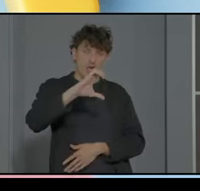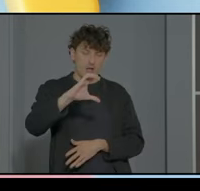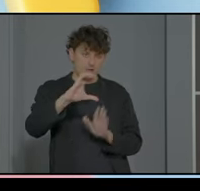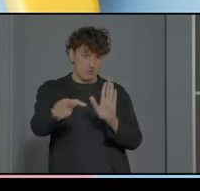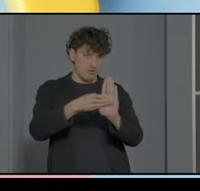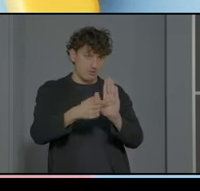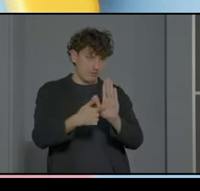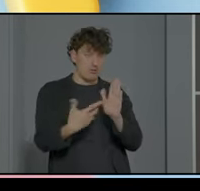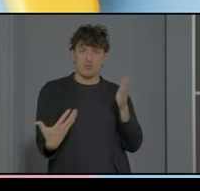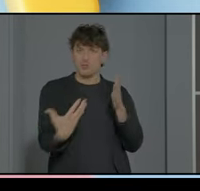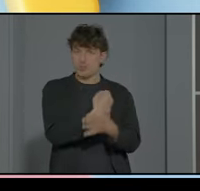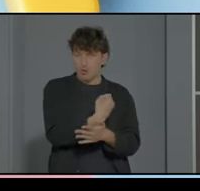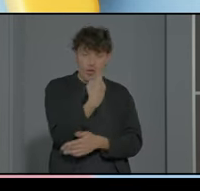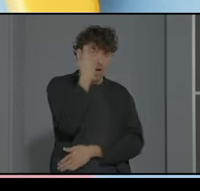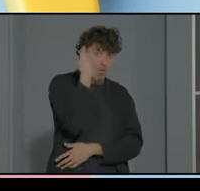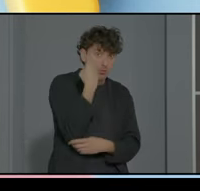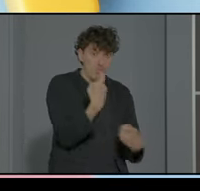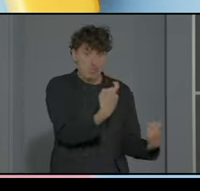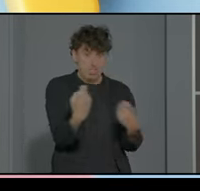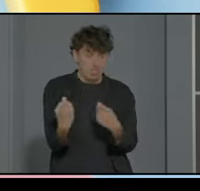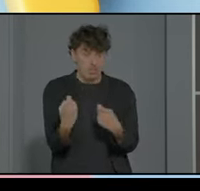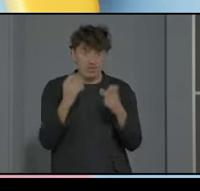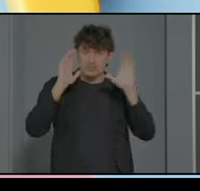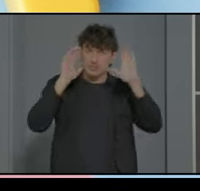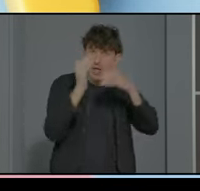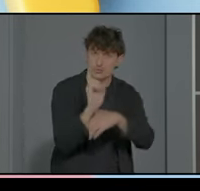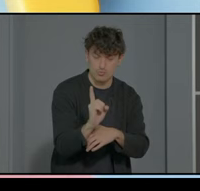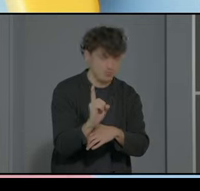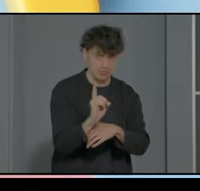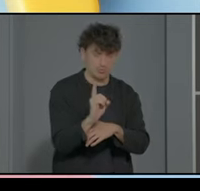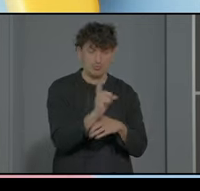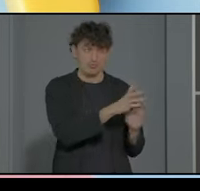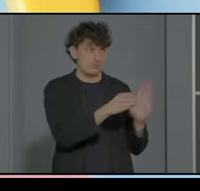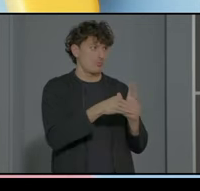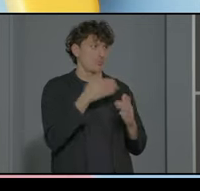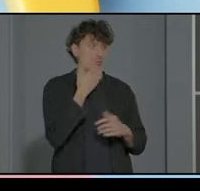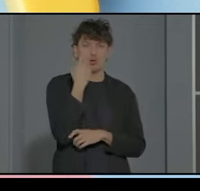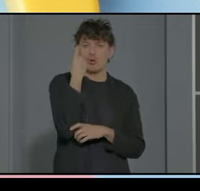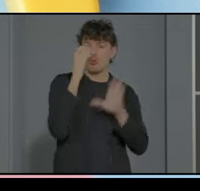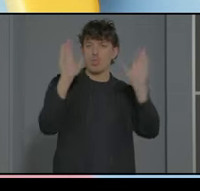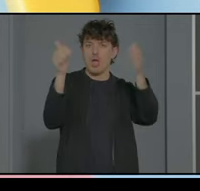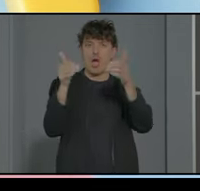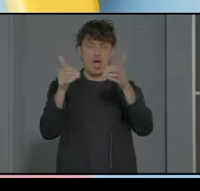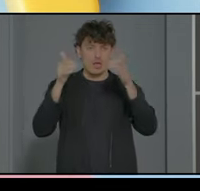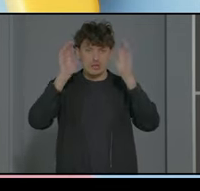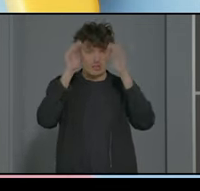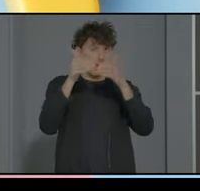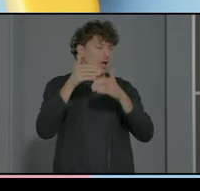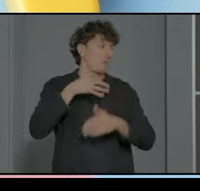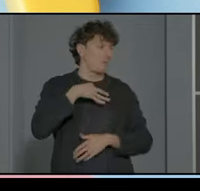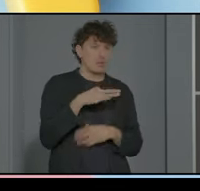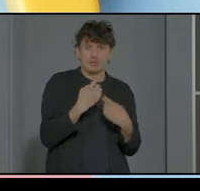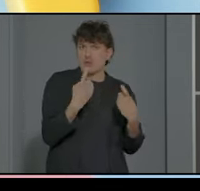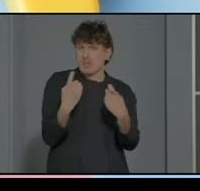tienen todos los alumnos con necesidades no porque tengan TEA pero es que ahora el alumno con TEA por ejemplo el alumno que puedo decir que tiene un alumno con